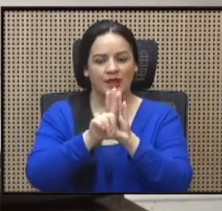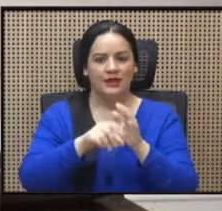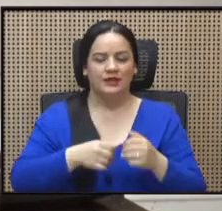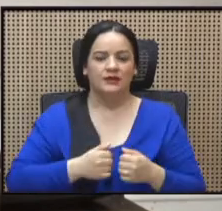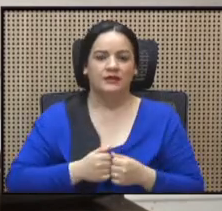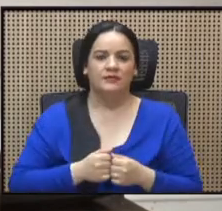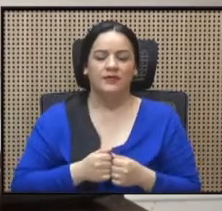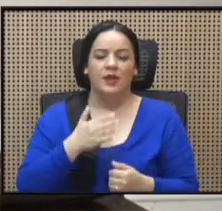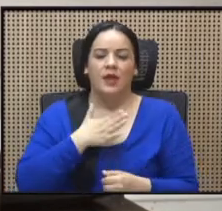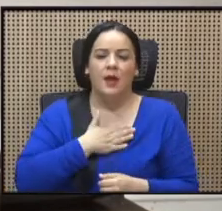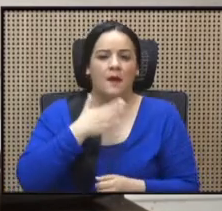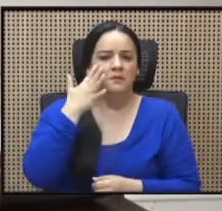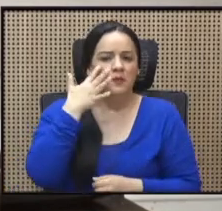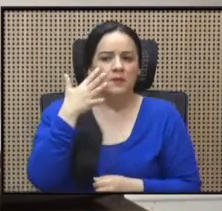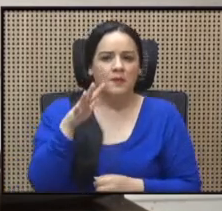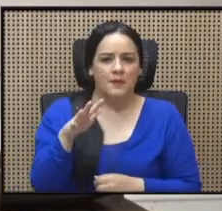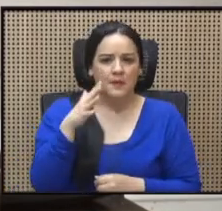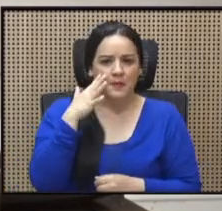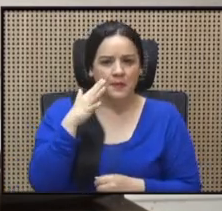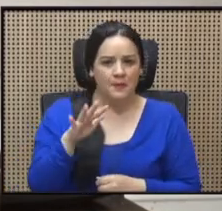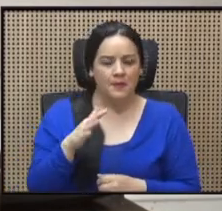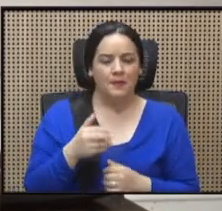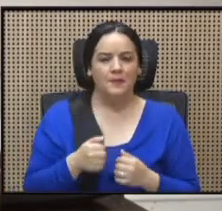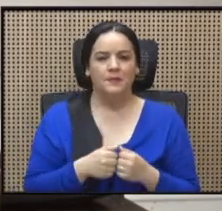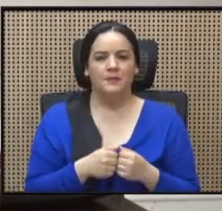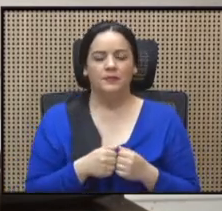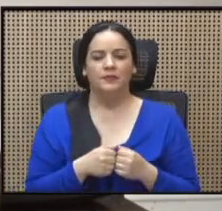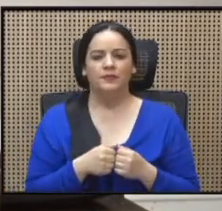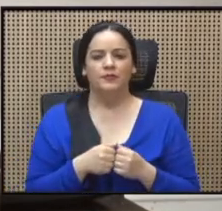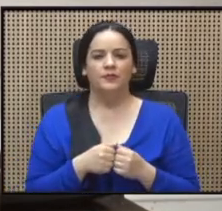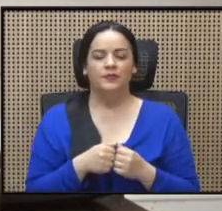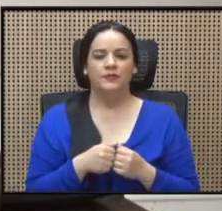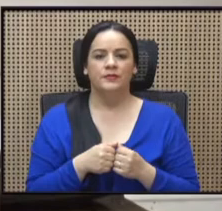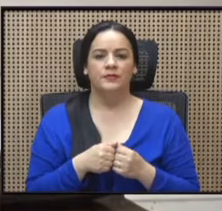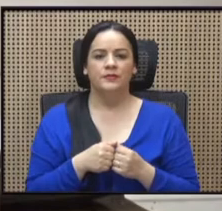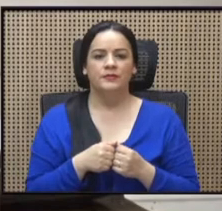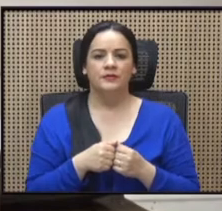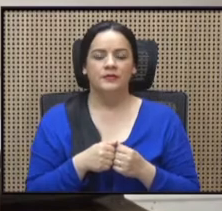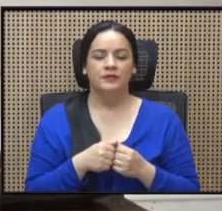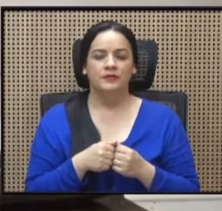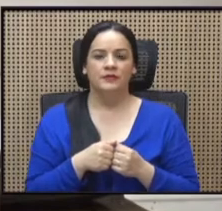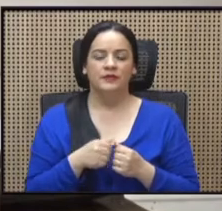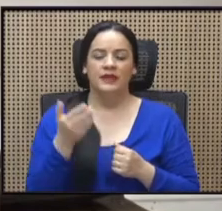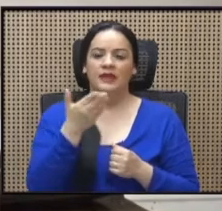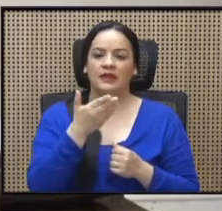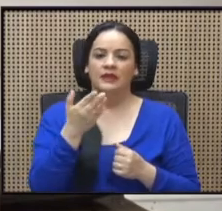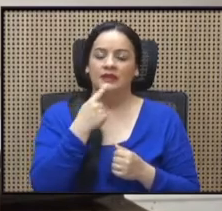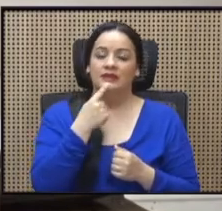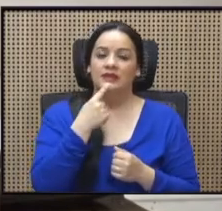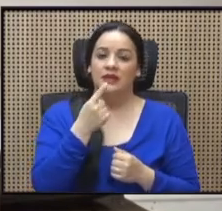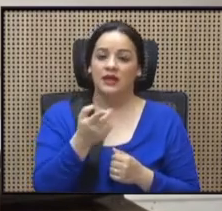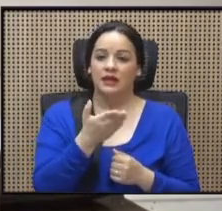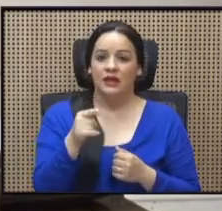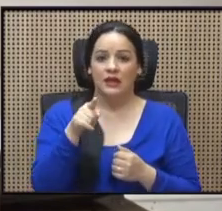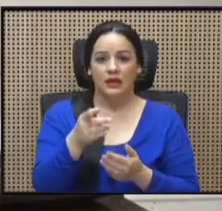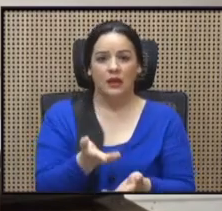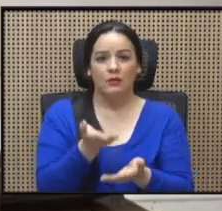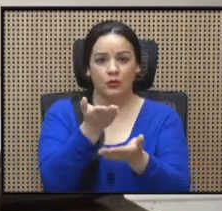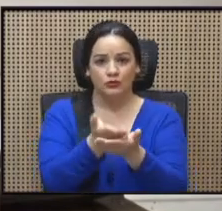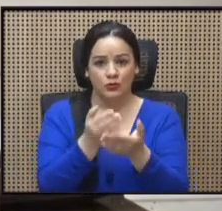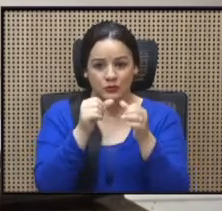A mí me parece que indicar que la moción siguiente,